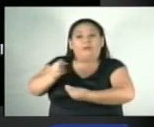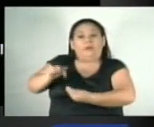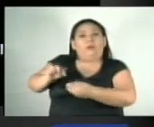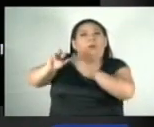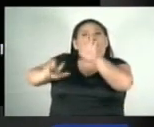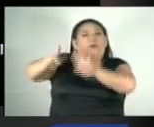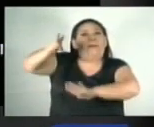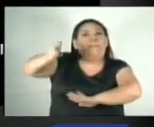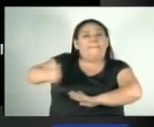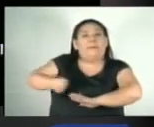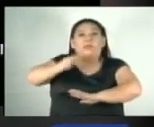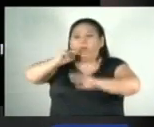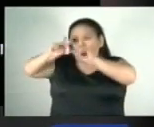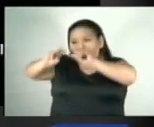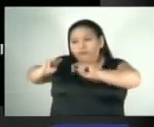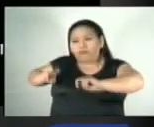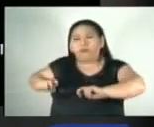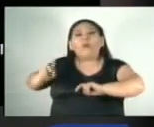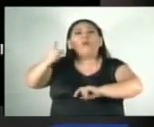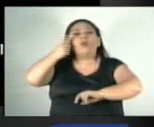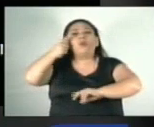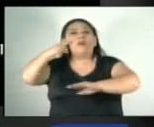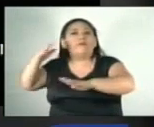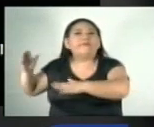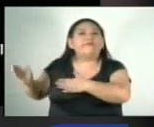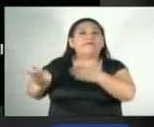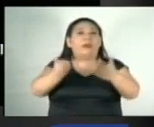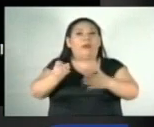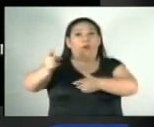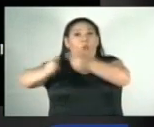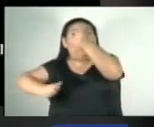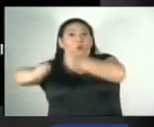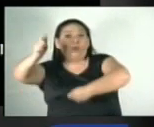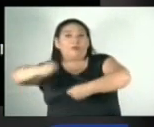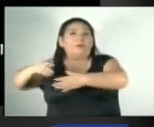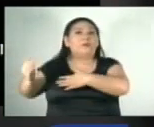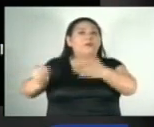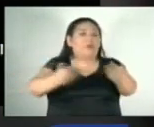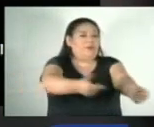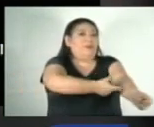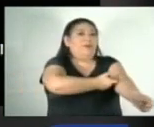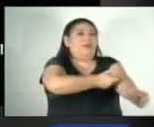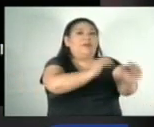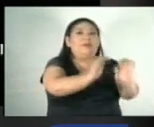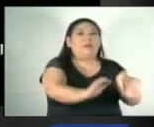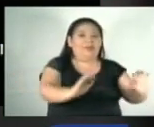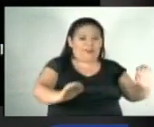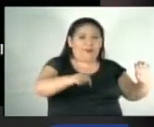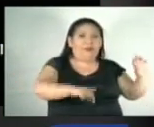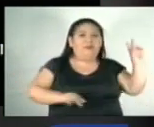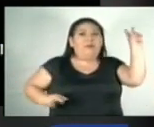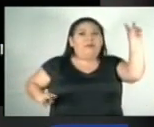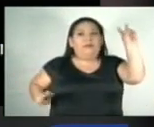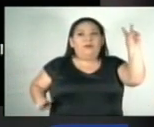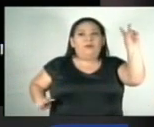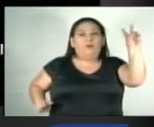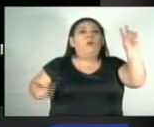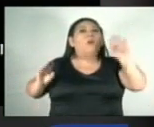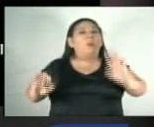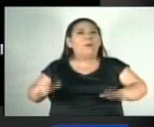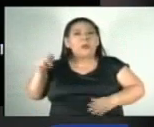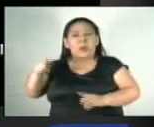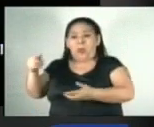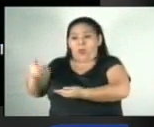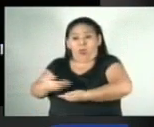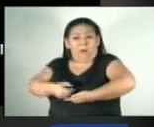Según las investigaciones, el menor fue trasladado desde Usulután hasta el Hospital de Niños Benjamín Blum, en San Salvador, luego de sufrir